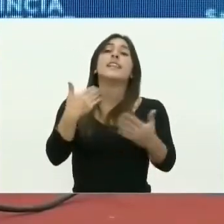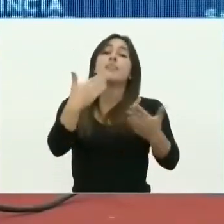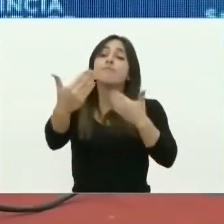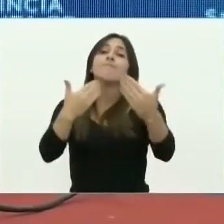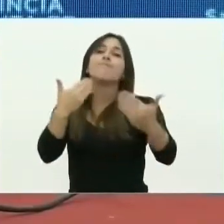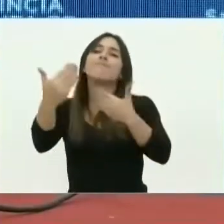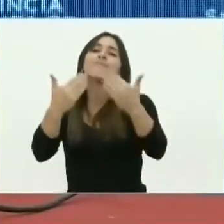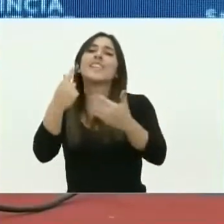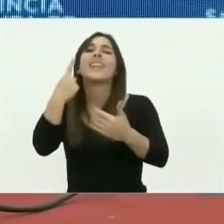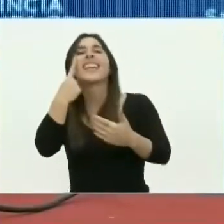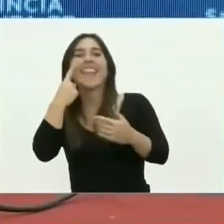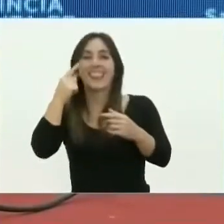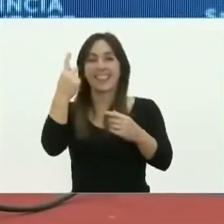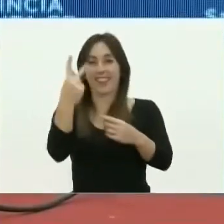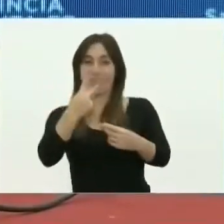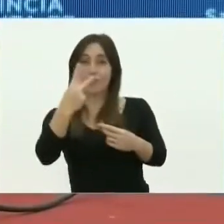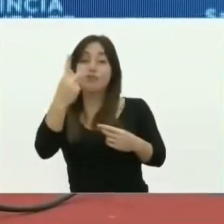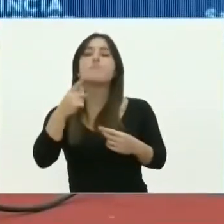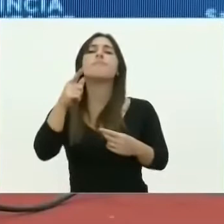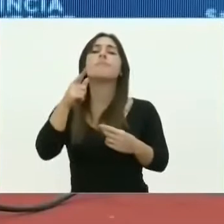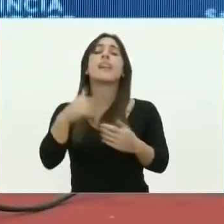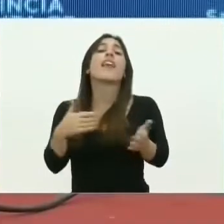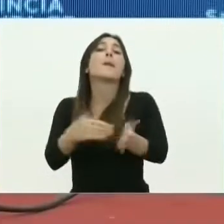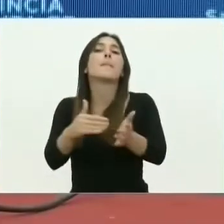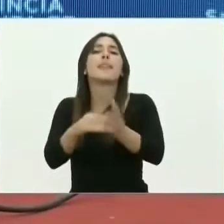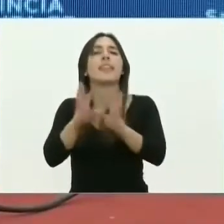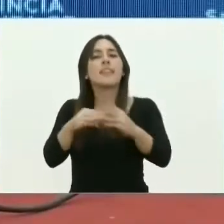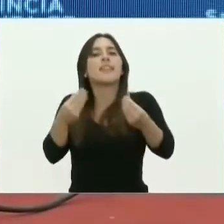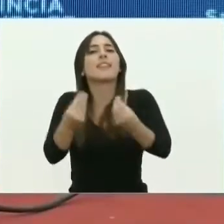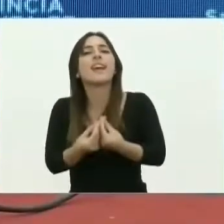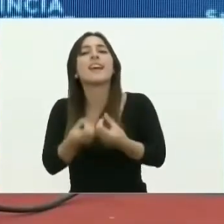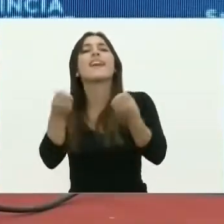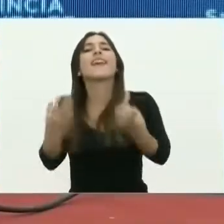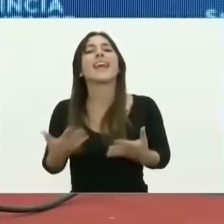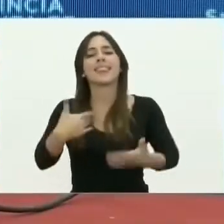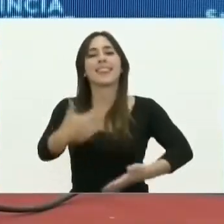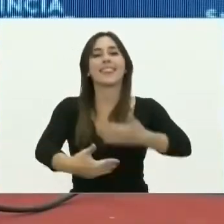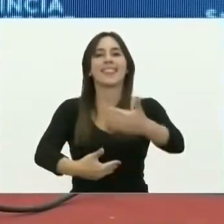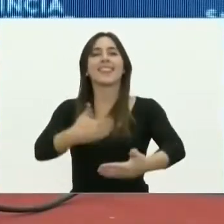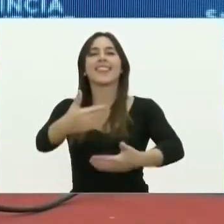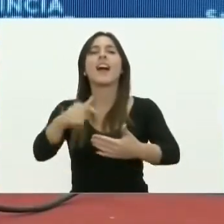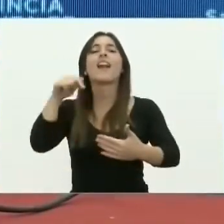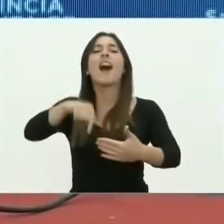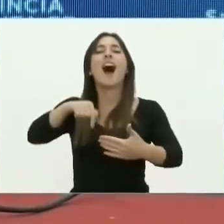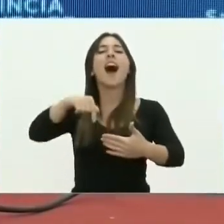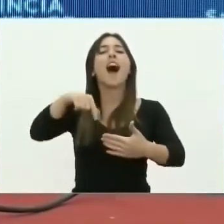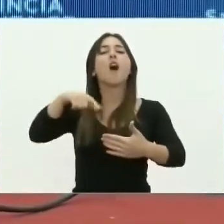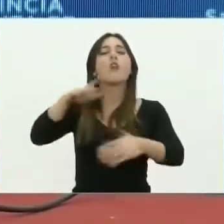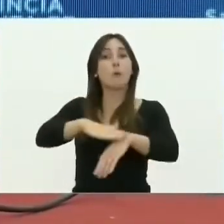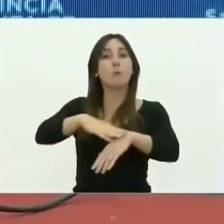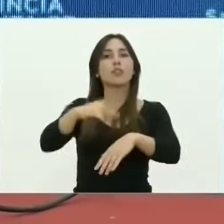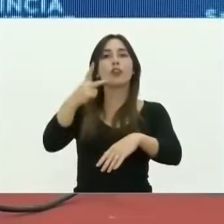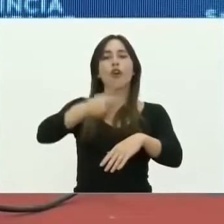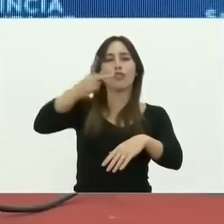ambos intendentes, y a partir de la evaluación que vamos a hacer de los resultados, que den los testeos que se están dando en estas